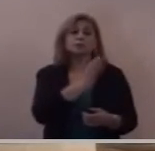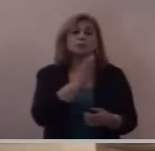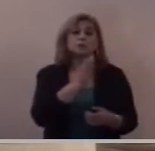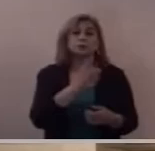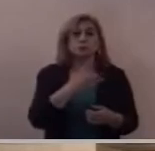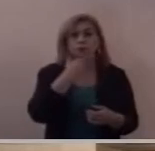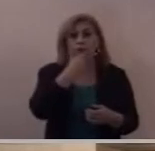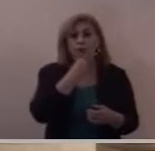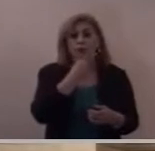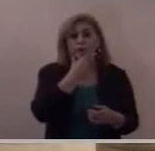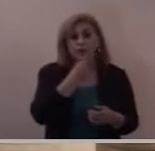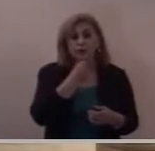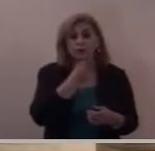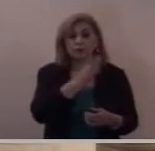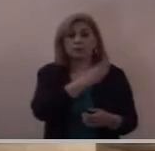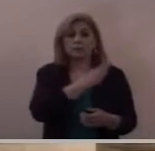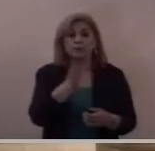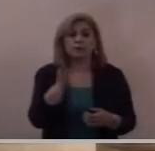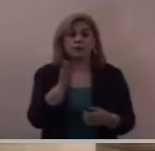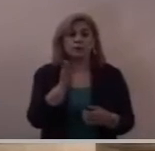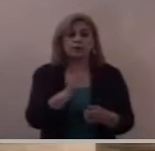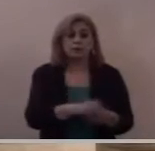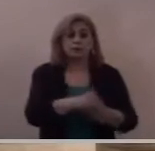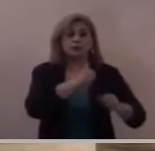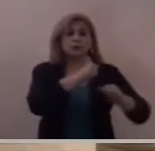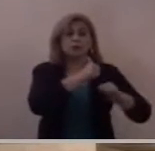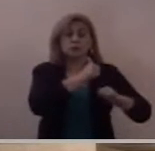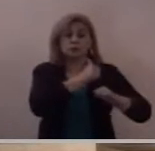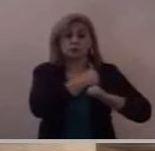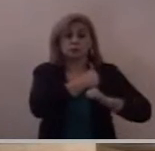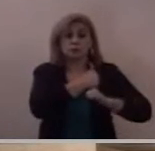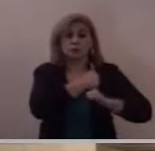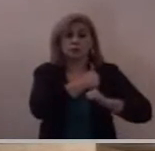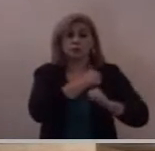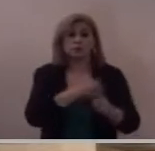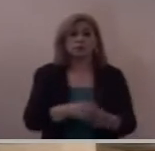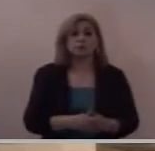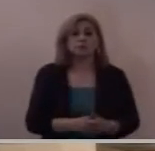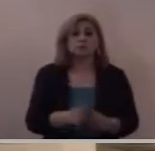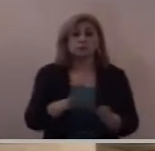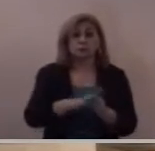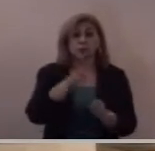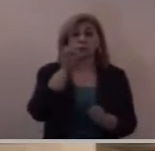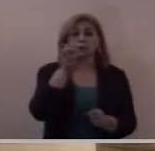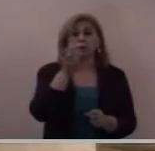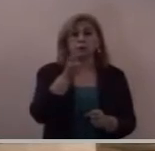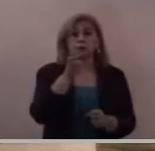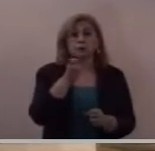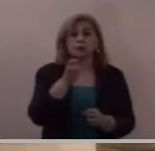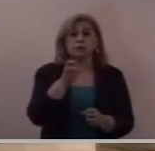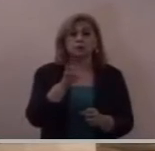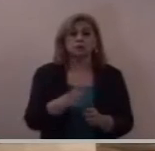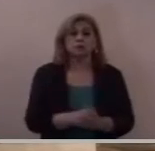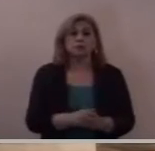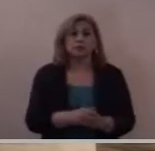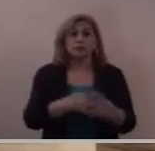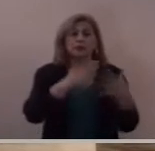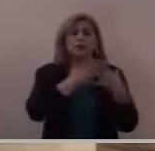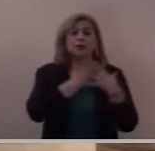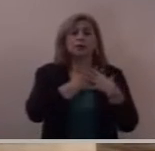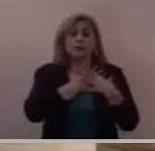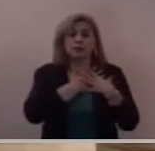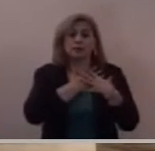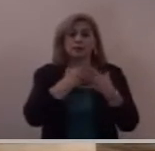es un hombre hecho y derecho por eso ama y